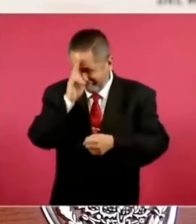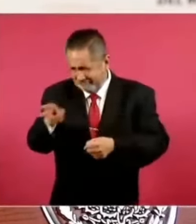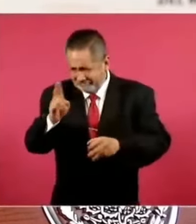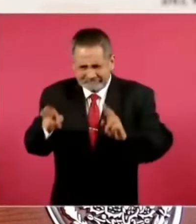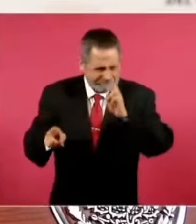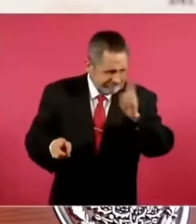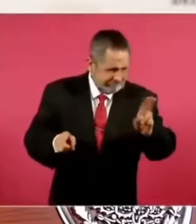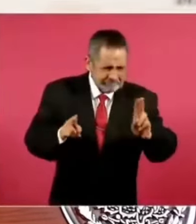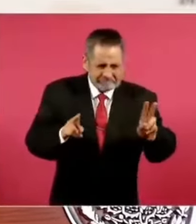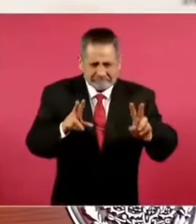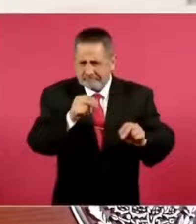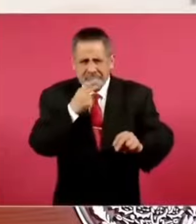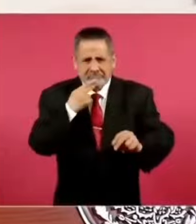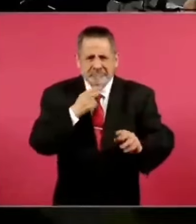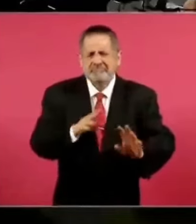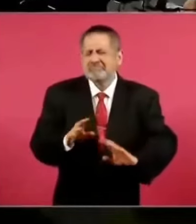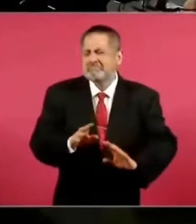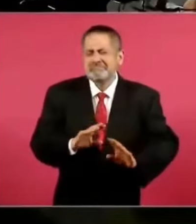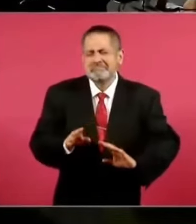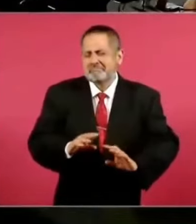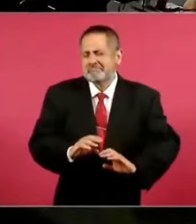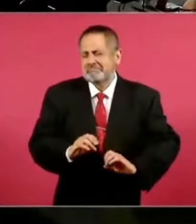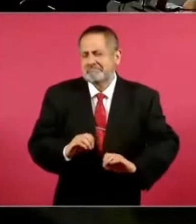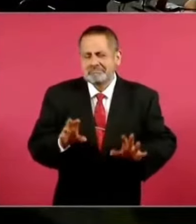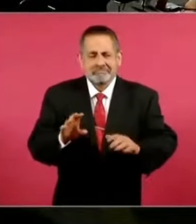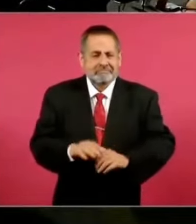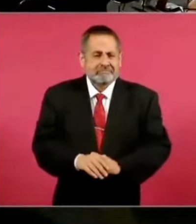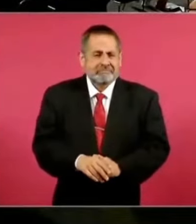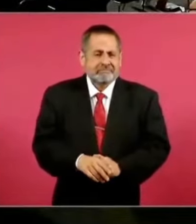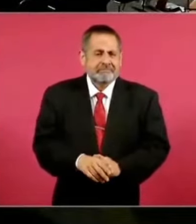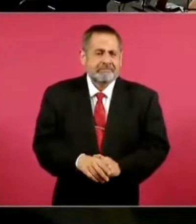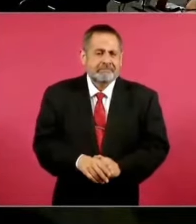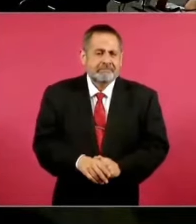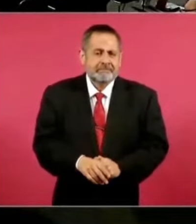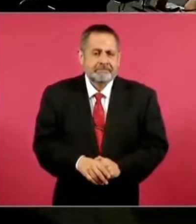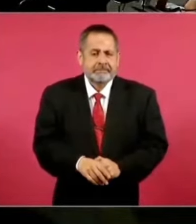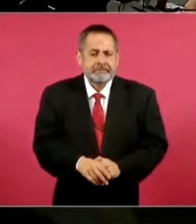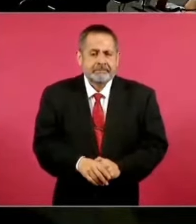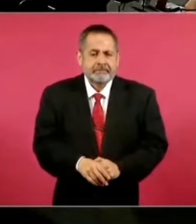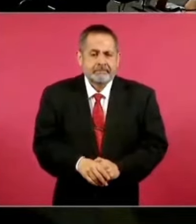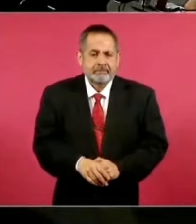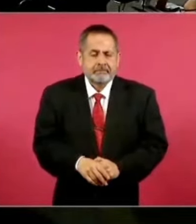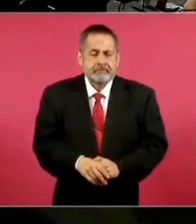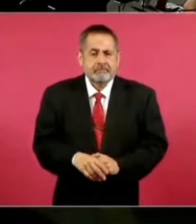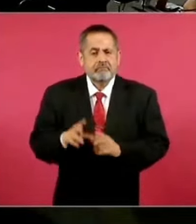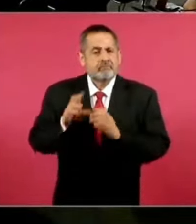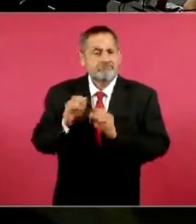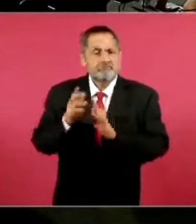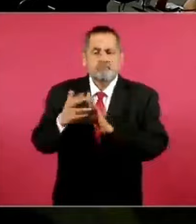regulación,